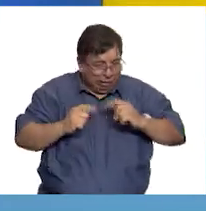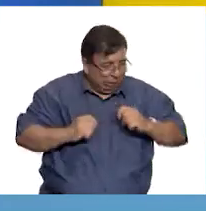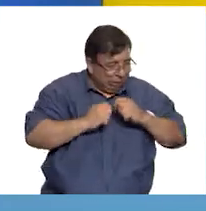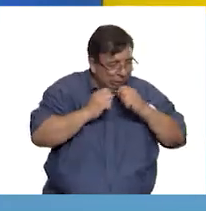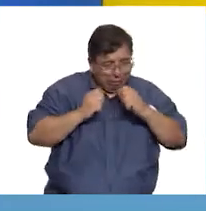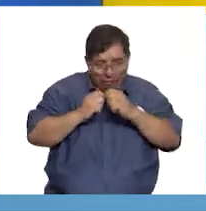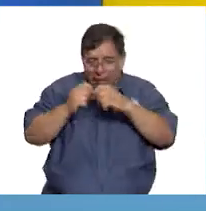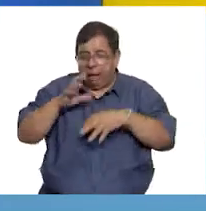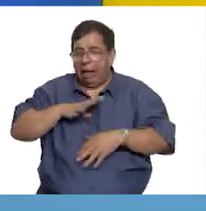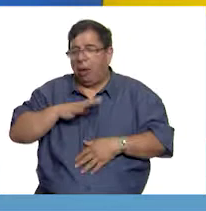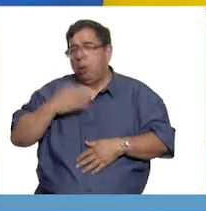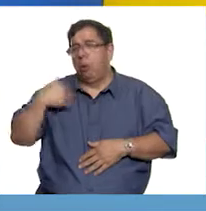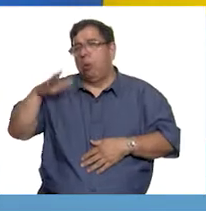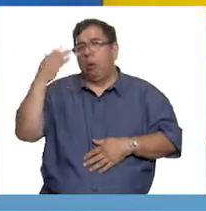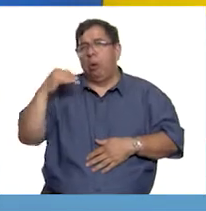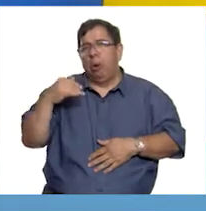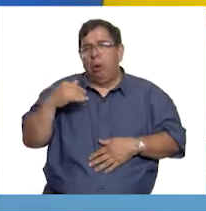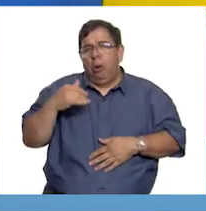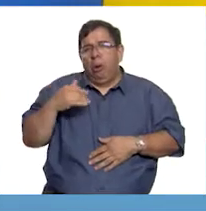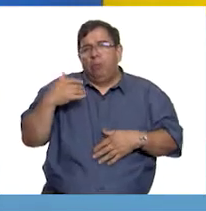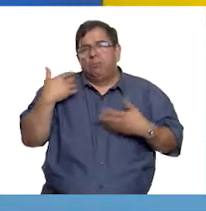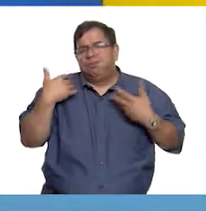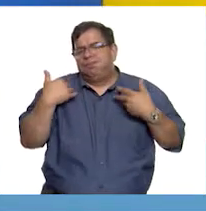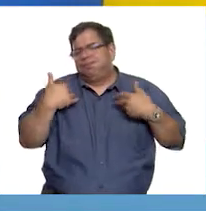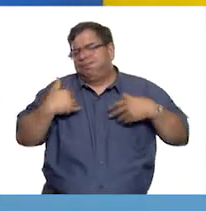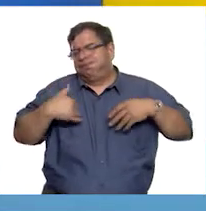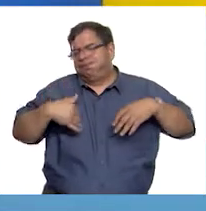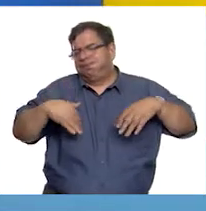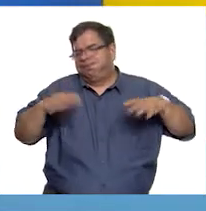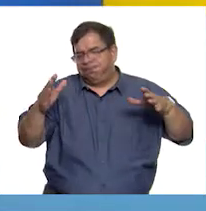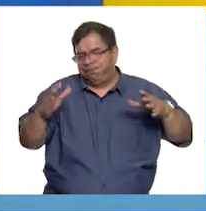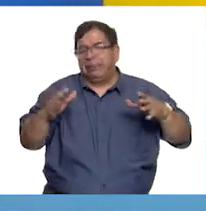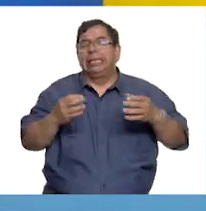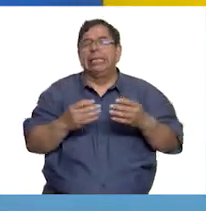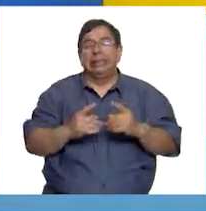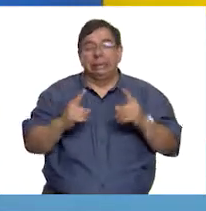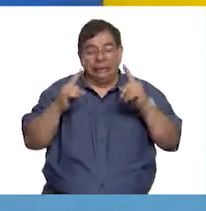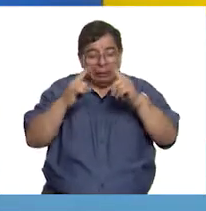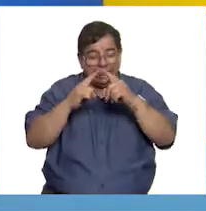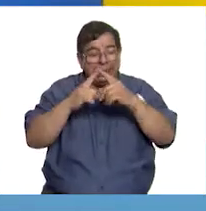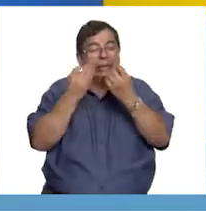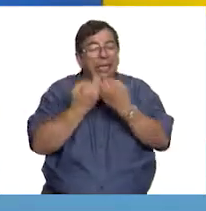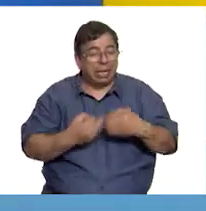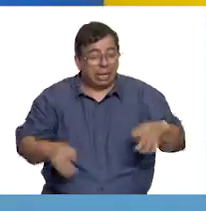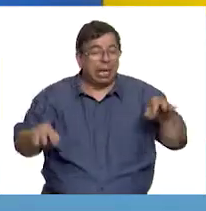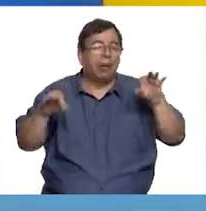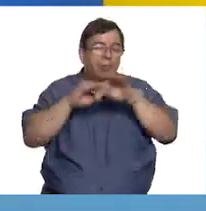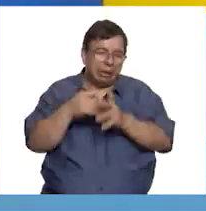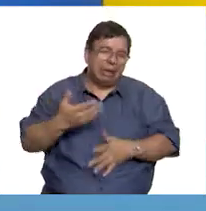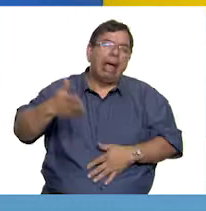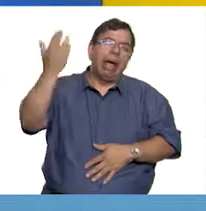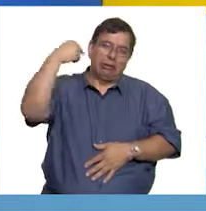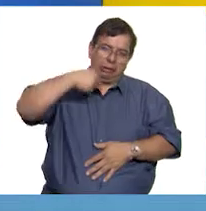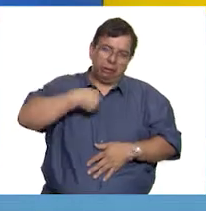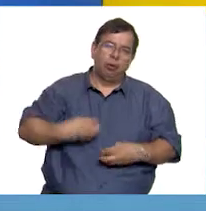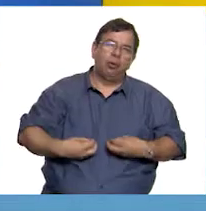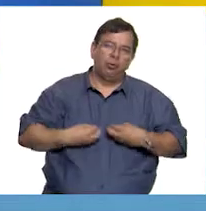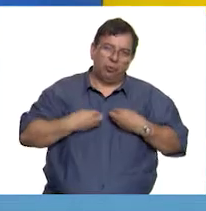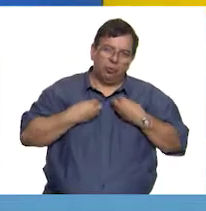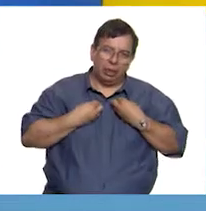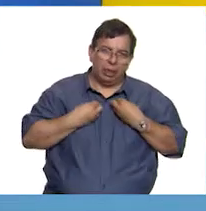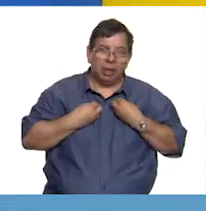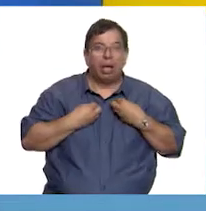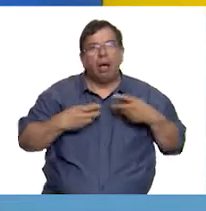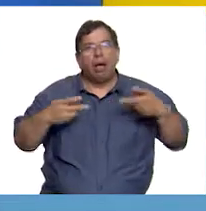había, se podrán dar cuenta de lo importante que era en mi época. Las